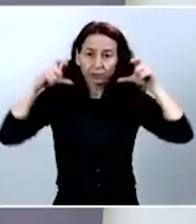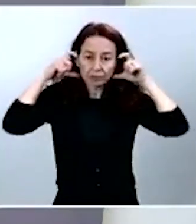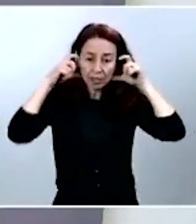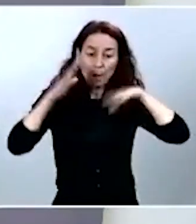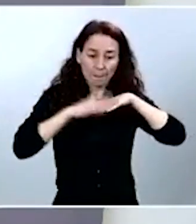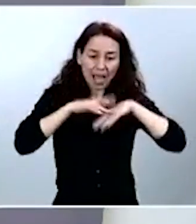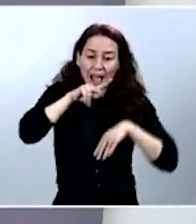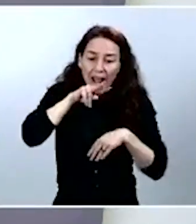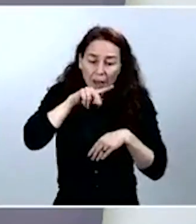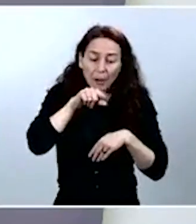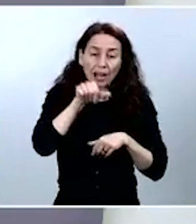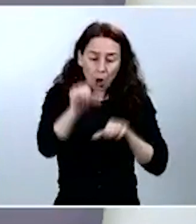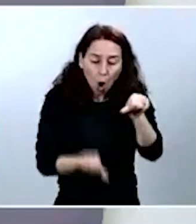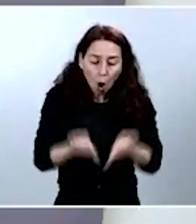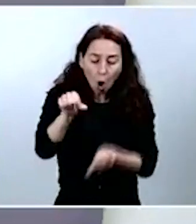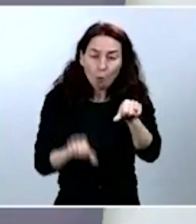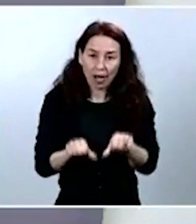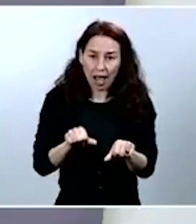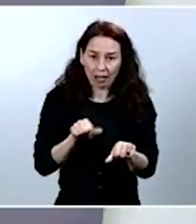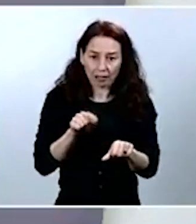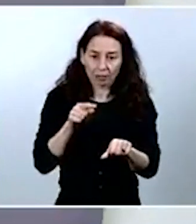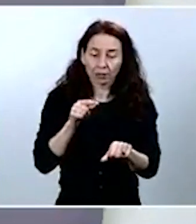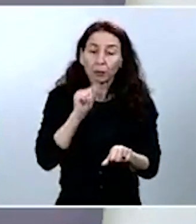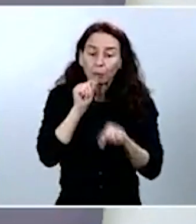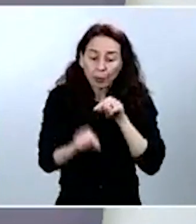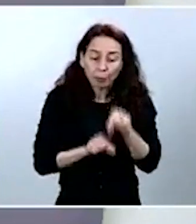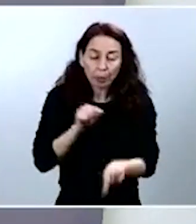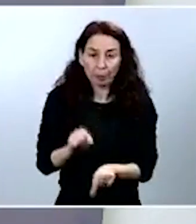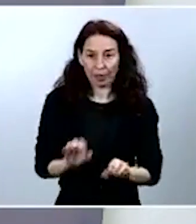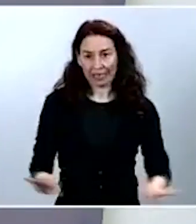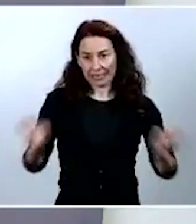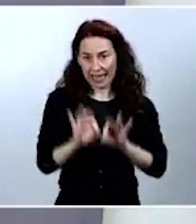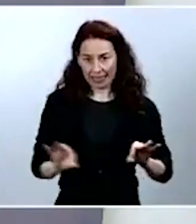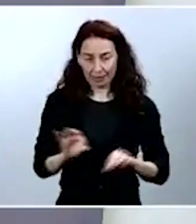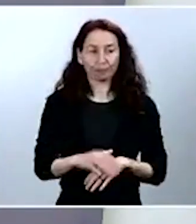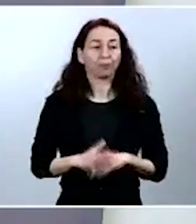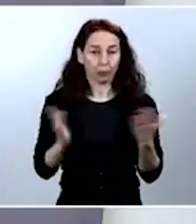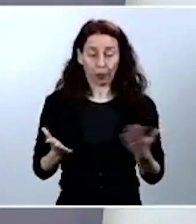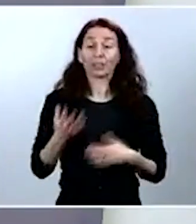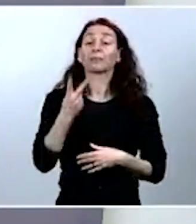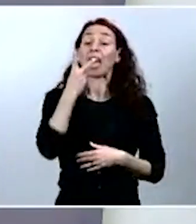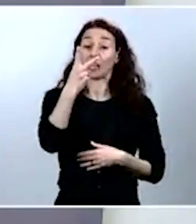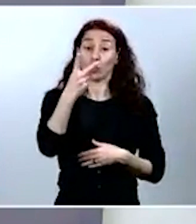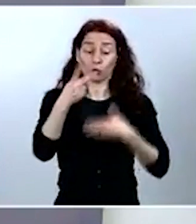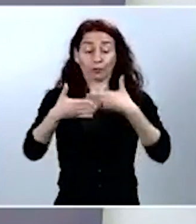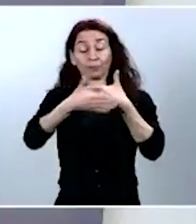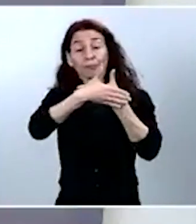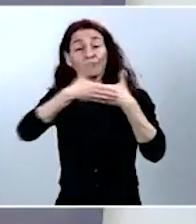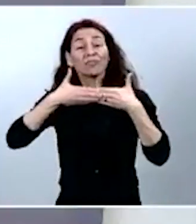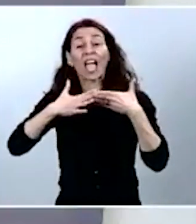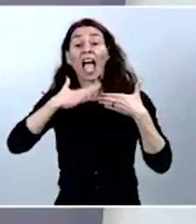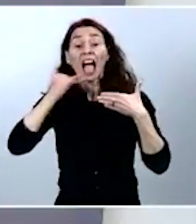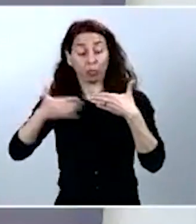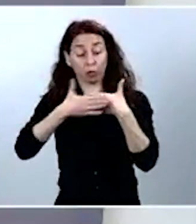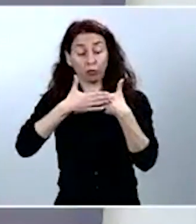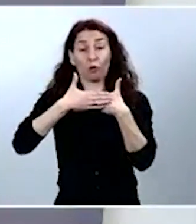contaminando. Entonces, importante saber los lados. Este lado azul es el lado que va para afuera siempre en